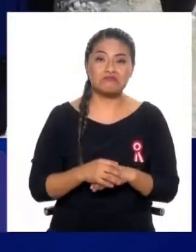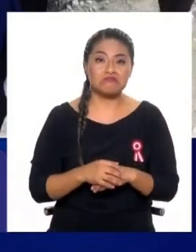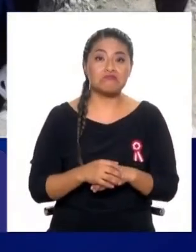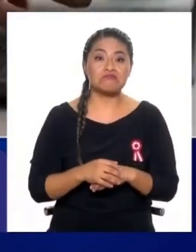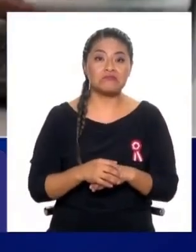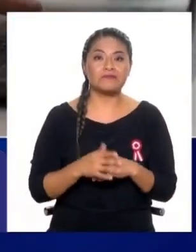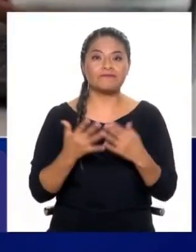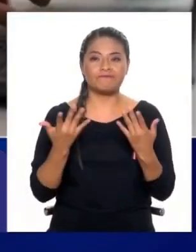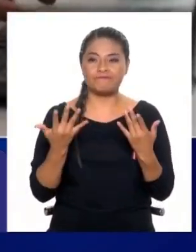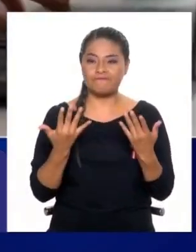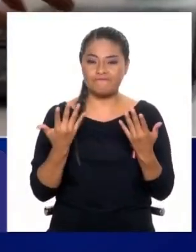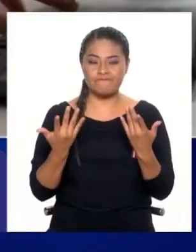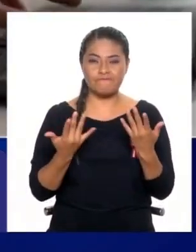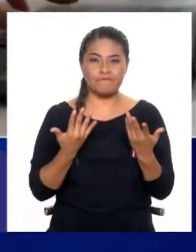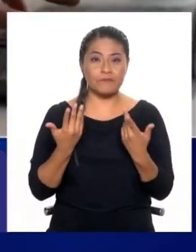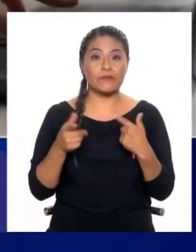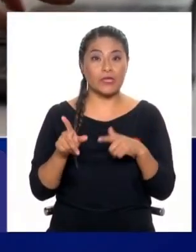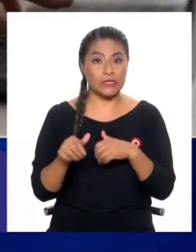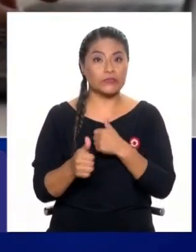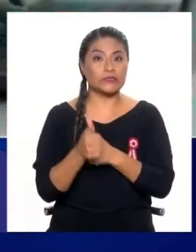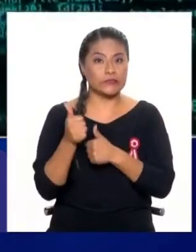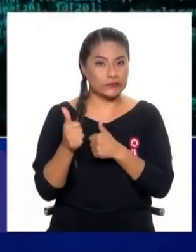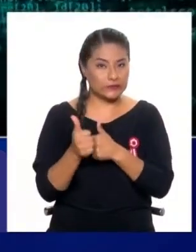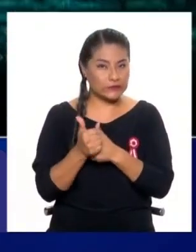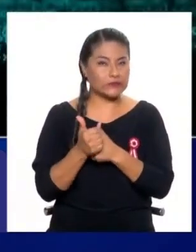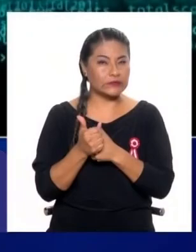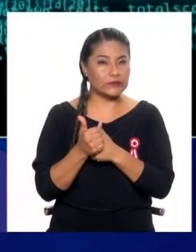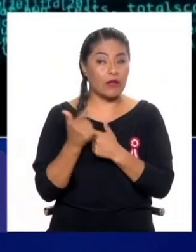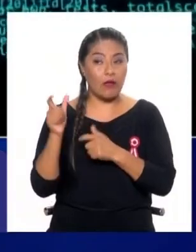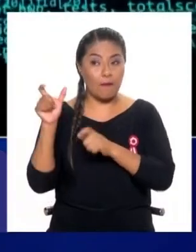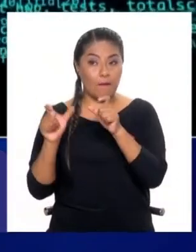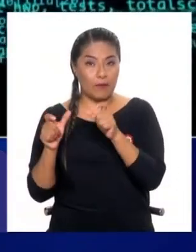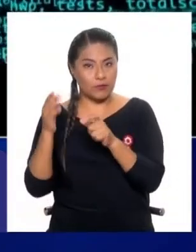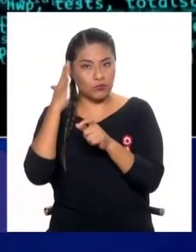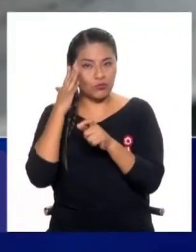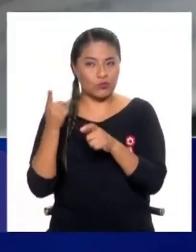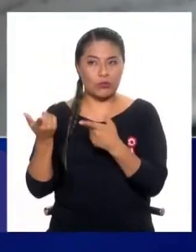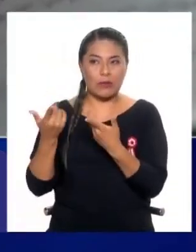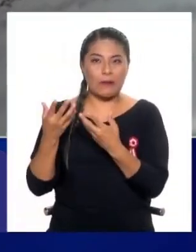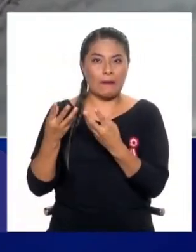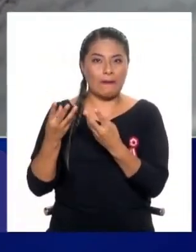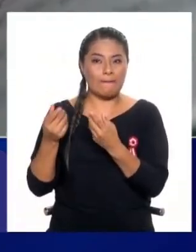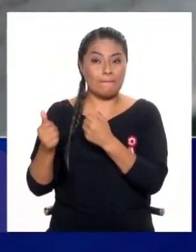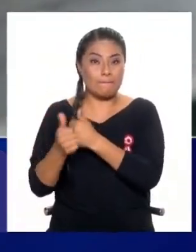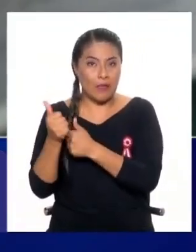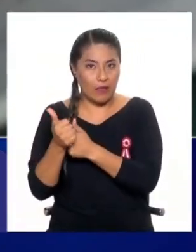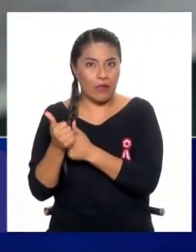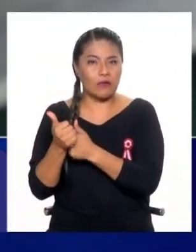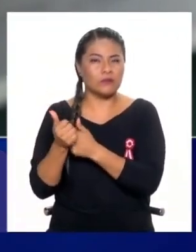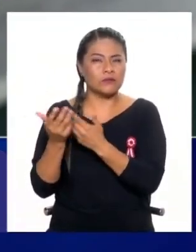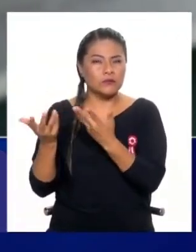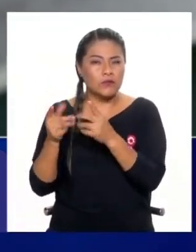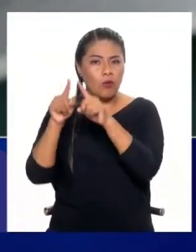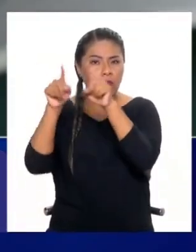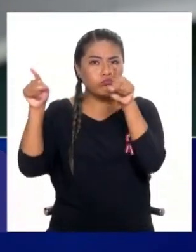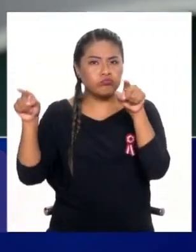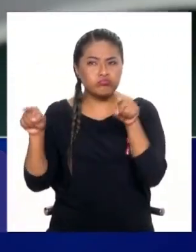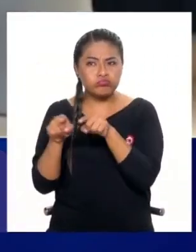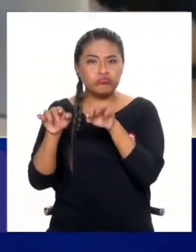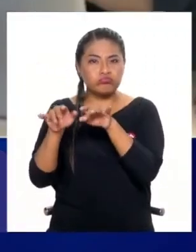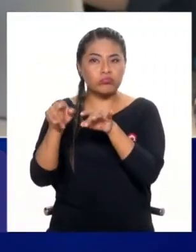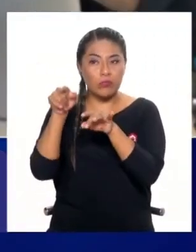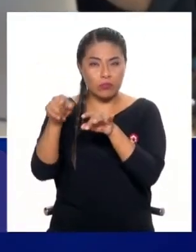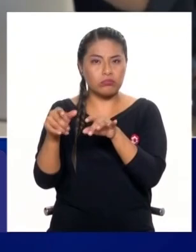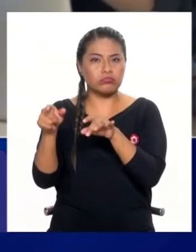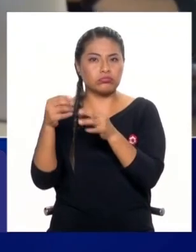peligroso en malas manos, digamos, ¿no es cierto? Porque estás hablando de un computador que tiene la potencia